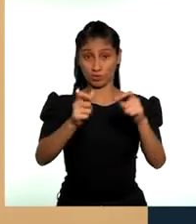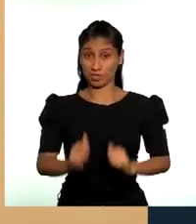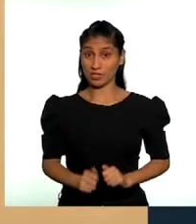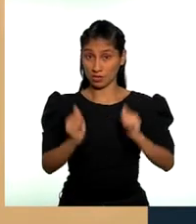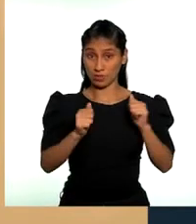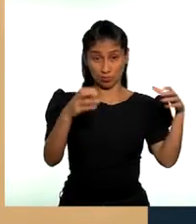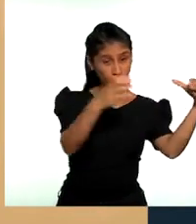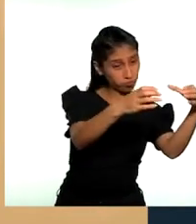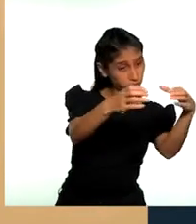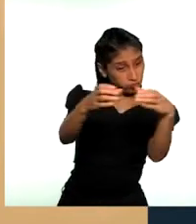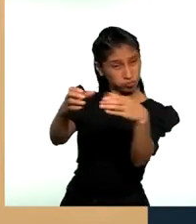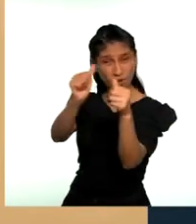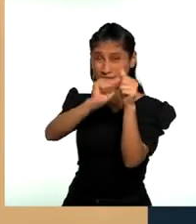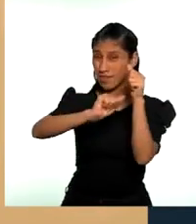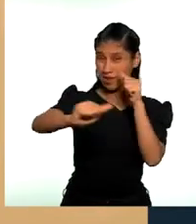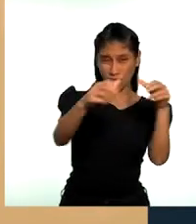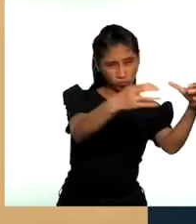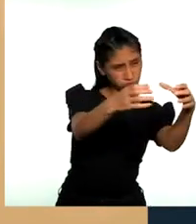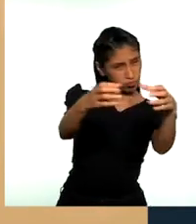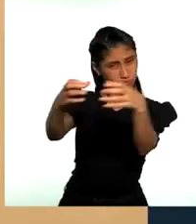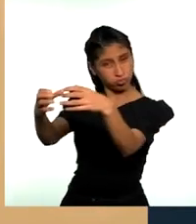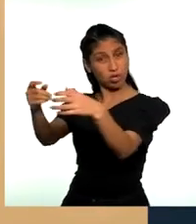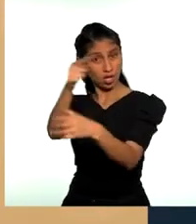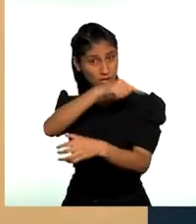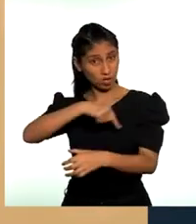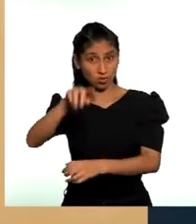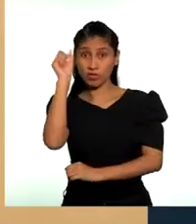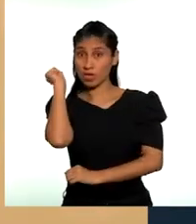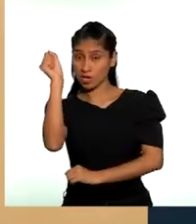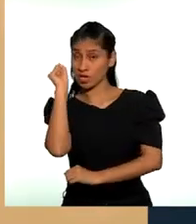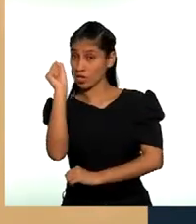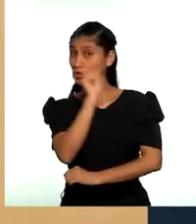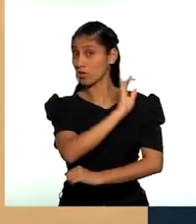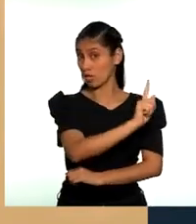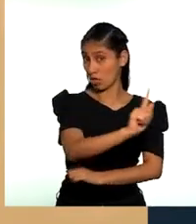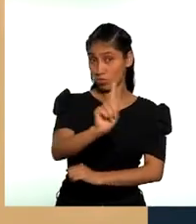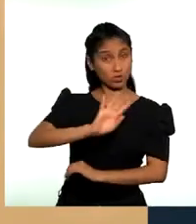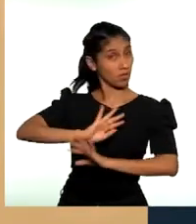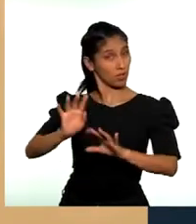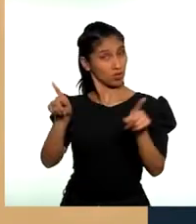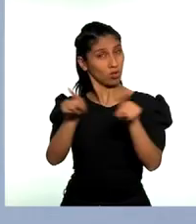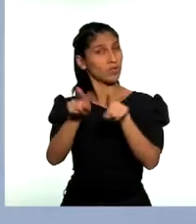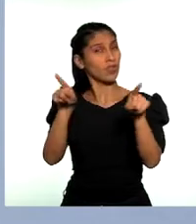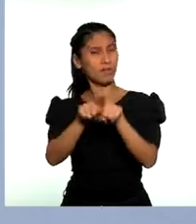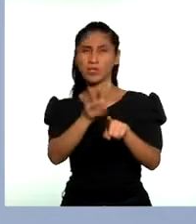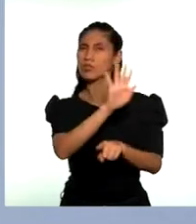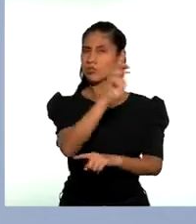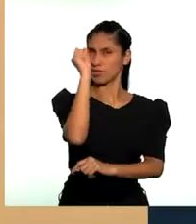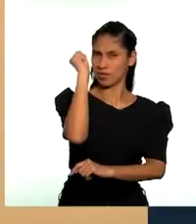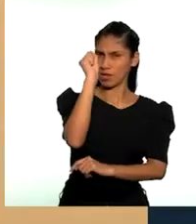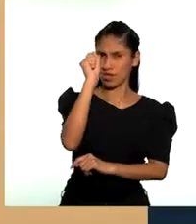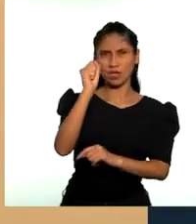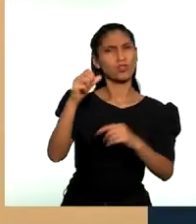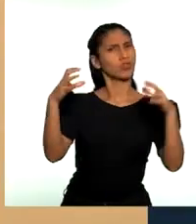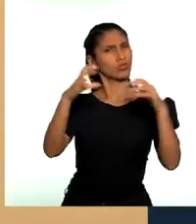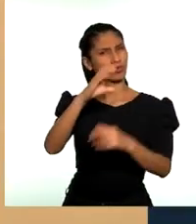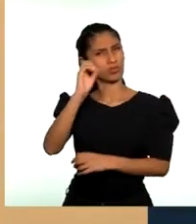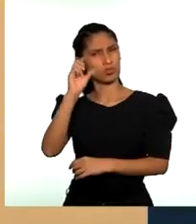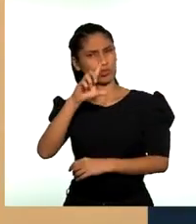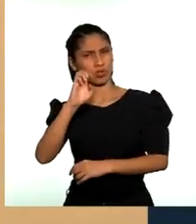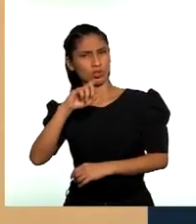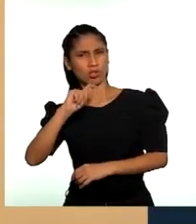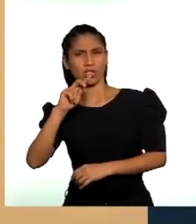no solo tienen derechos individuales, sino también colectivos. ¿Cómo son esos? Los derechos